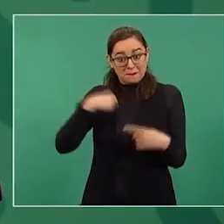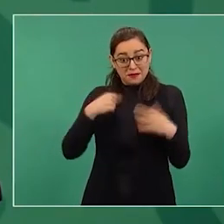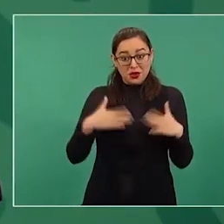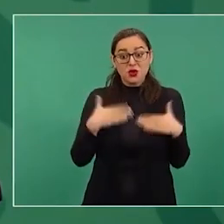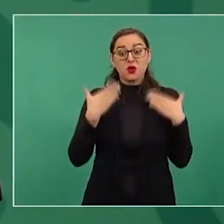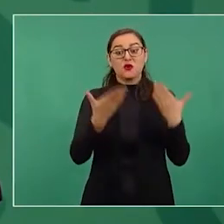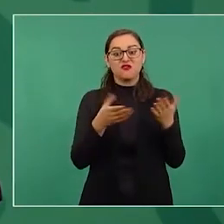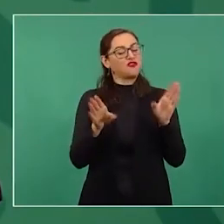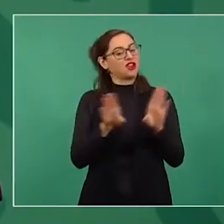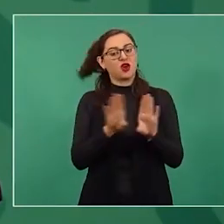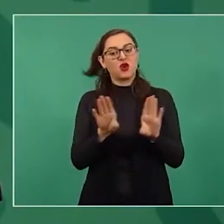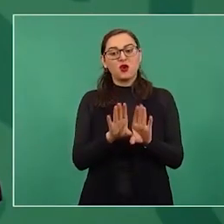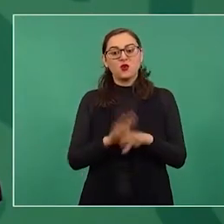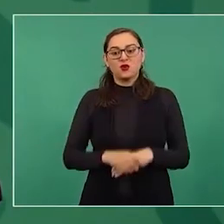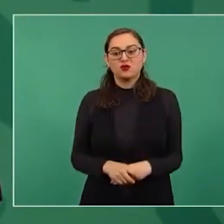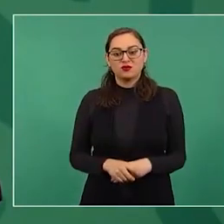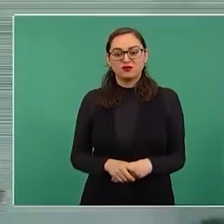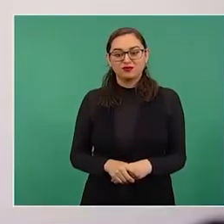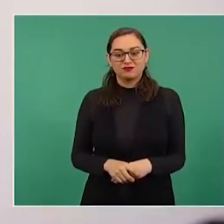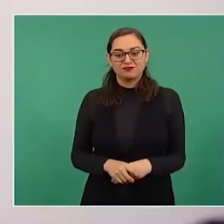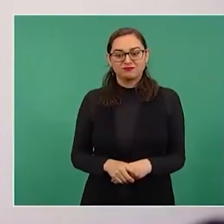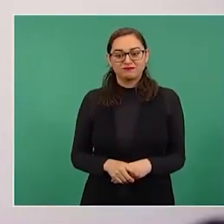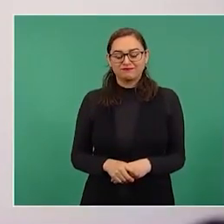fue un golpe durísimo,